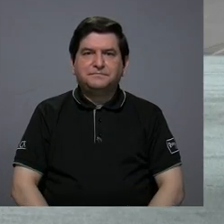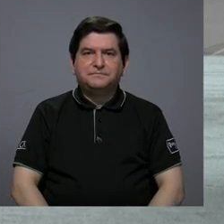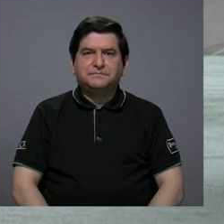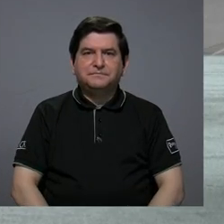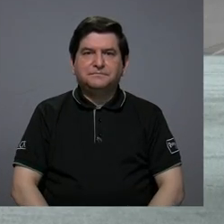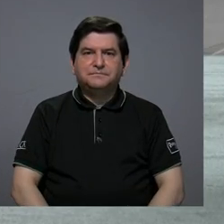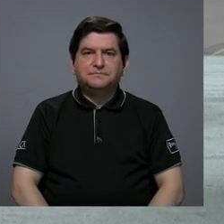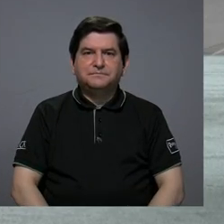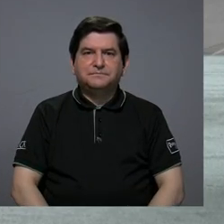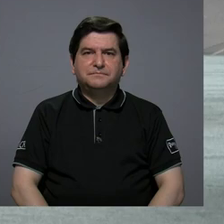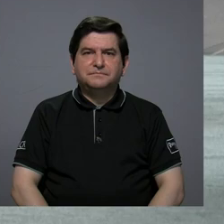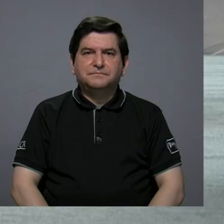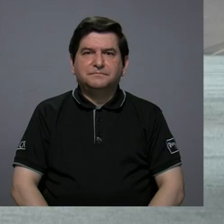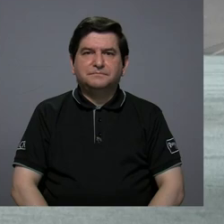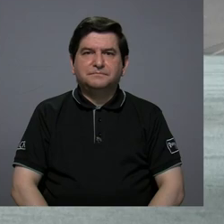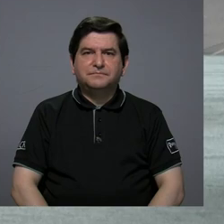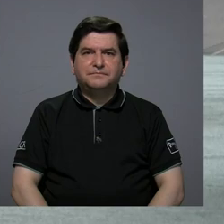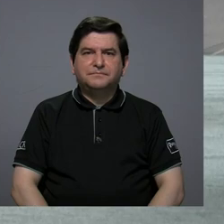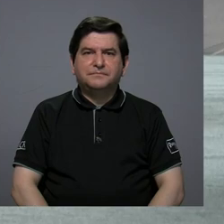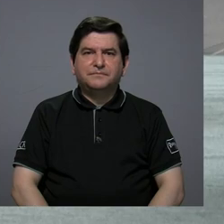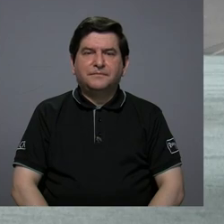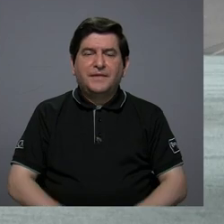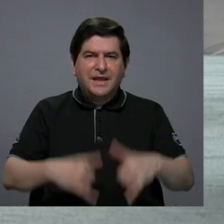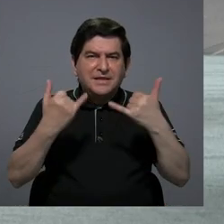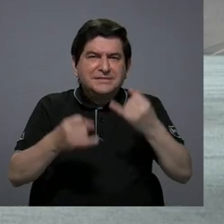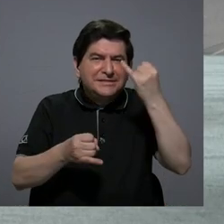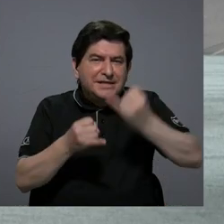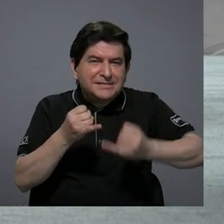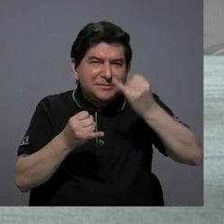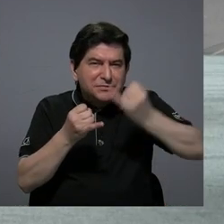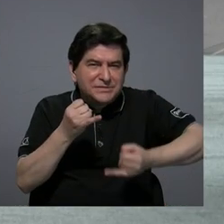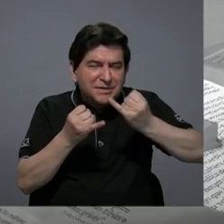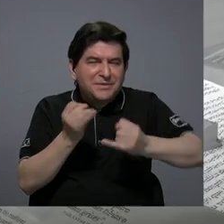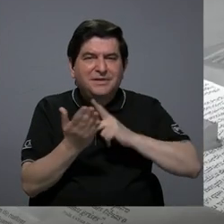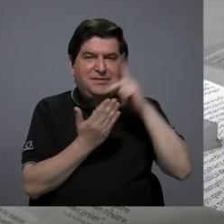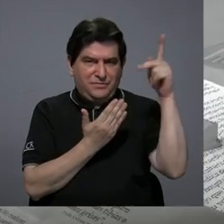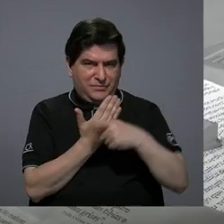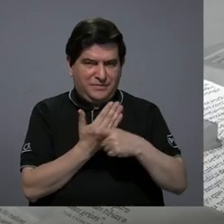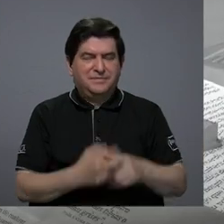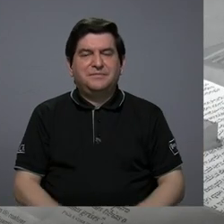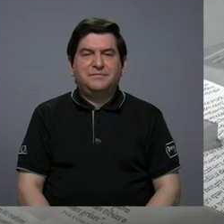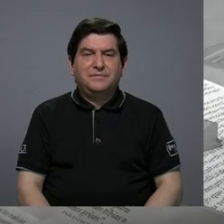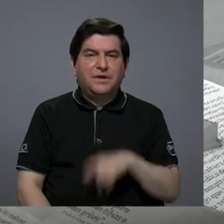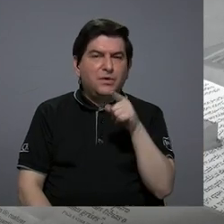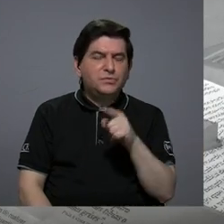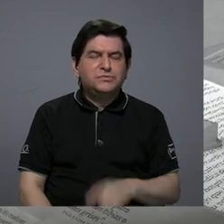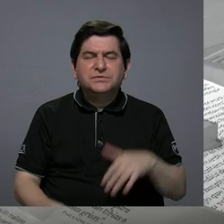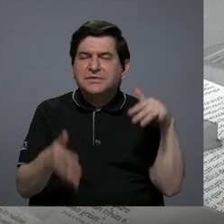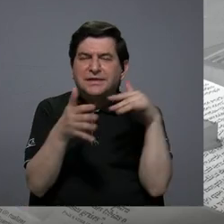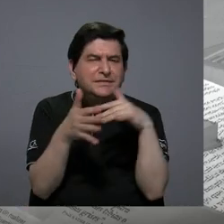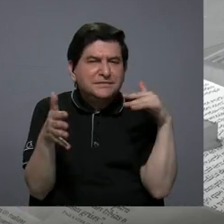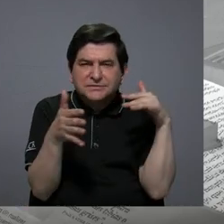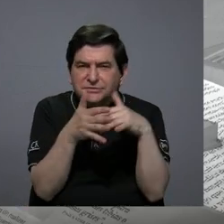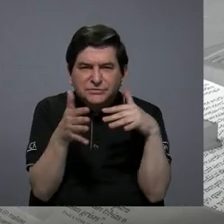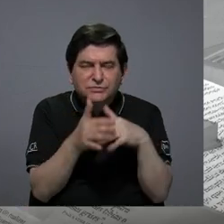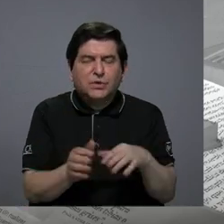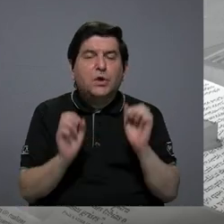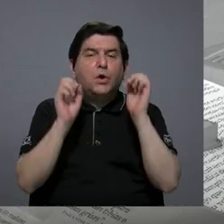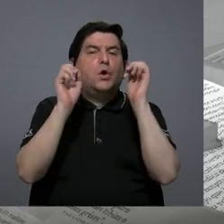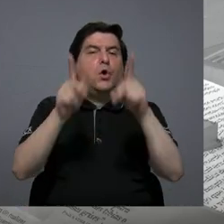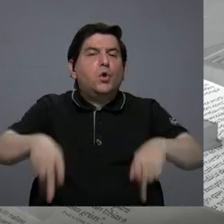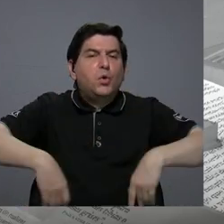hay dentro de lo que ya llegamos al minuto final dentro de lo que ustedes han estudiado hay